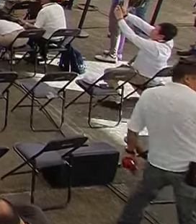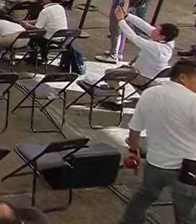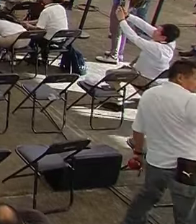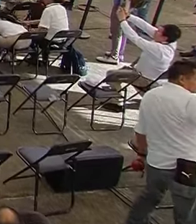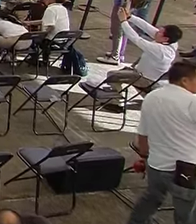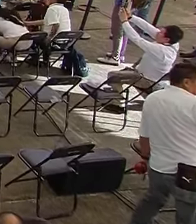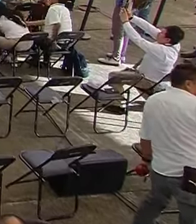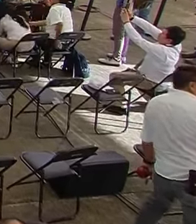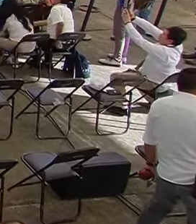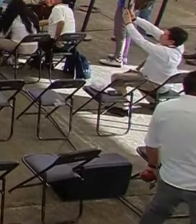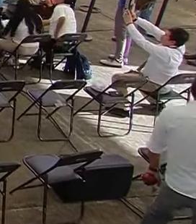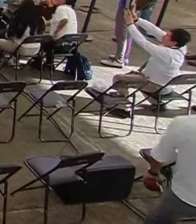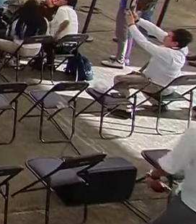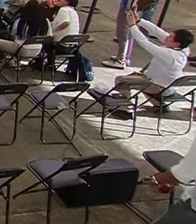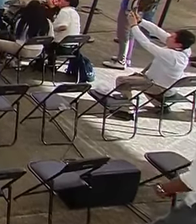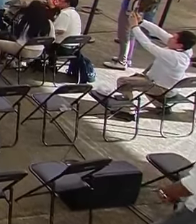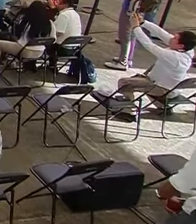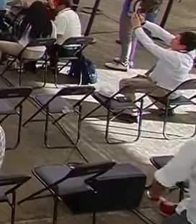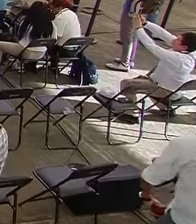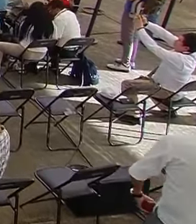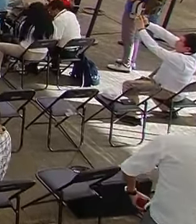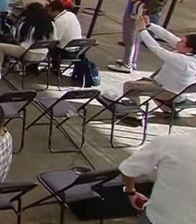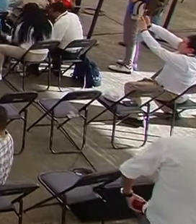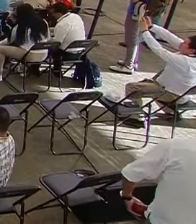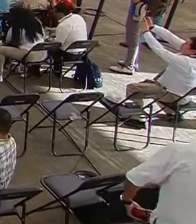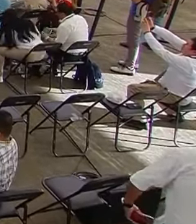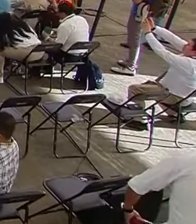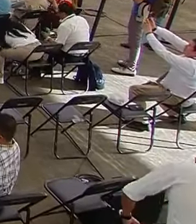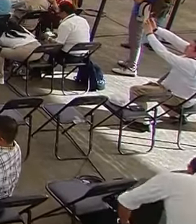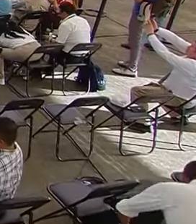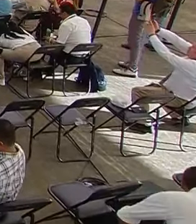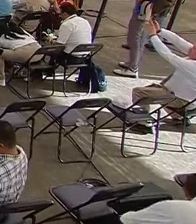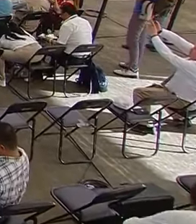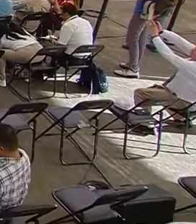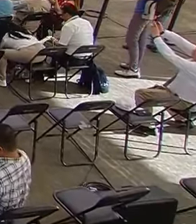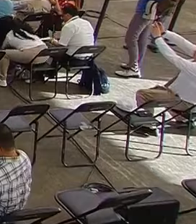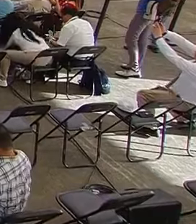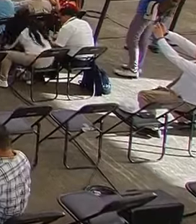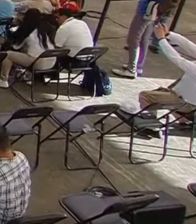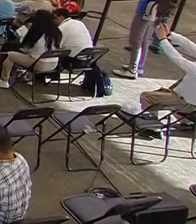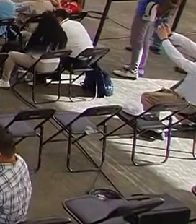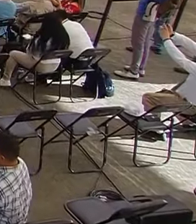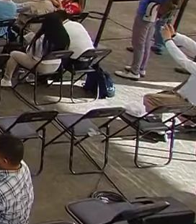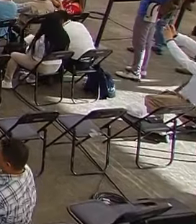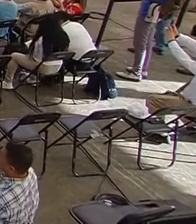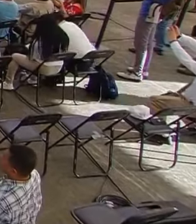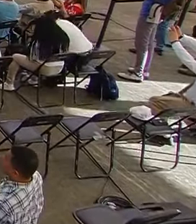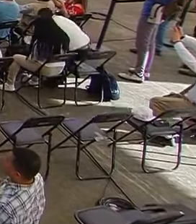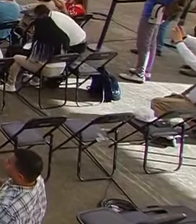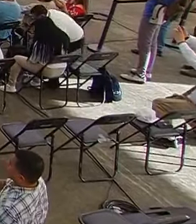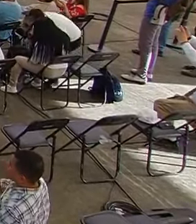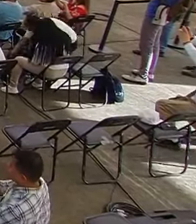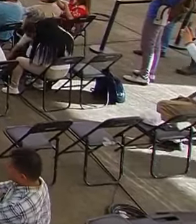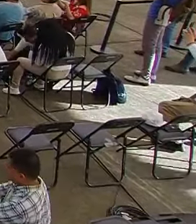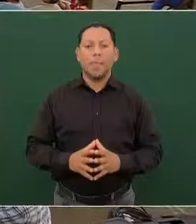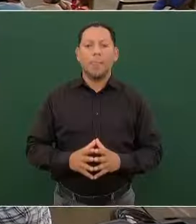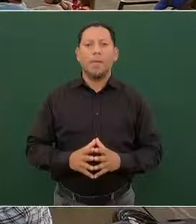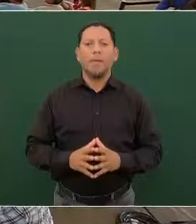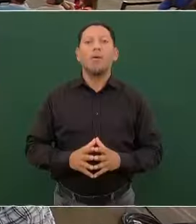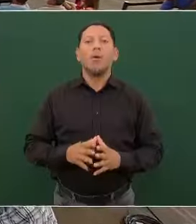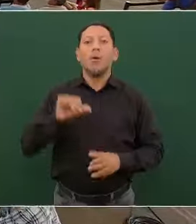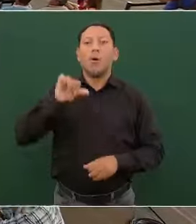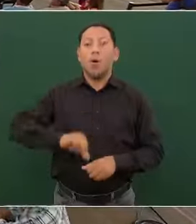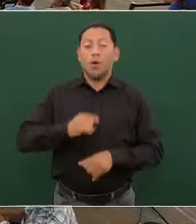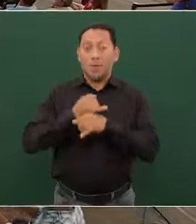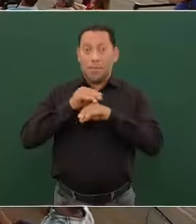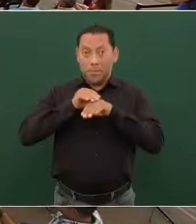Tapachula. Hola, hoy vamos a informar, como siempre lo